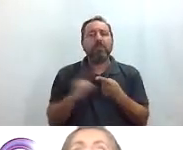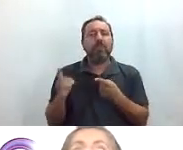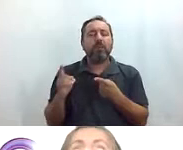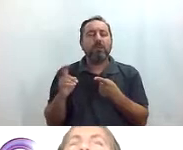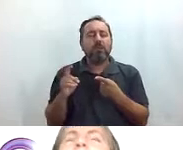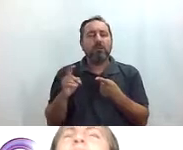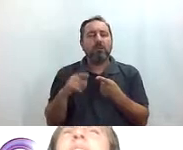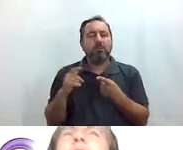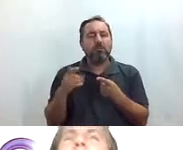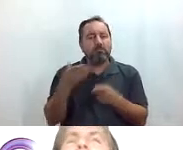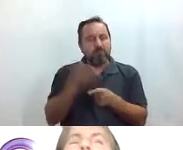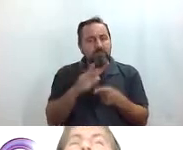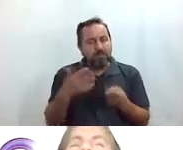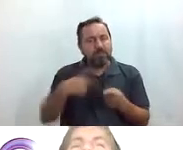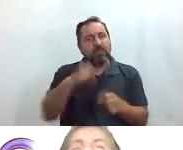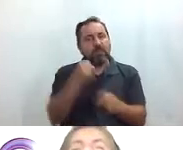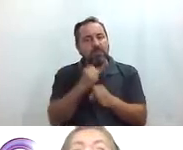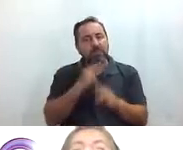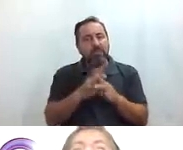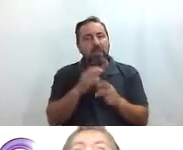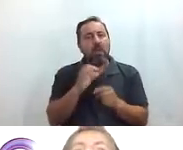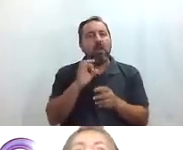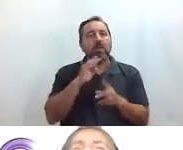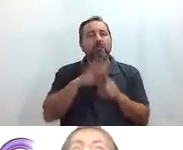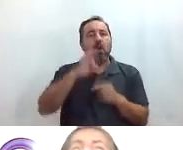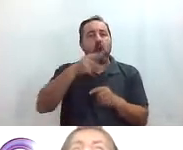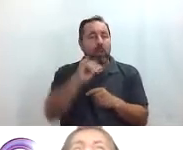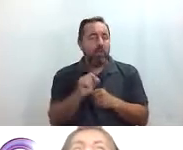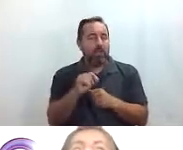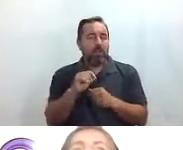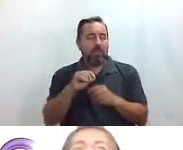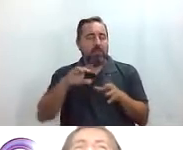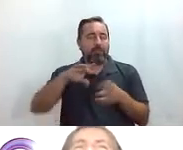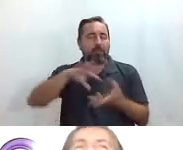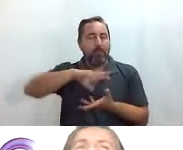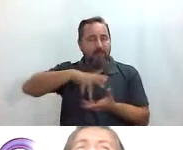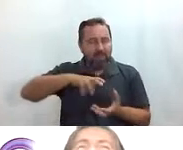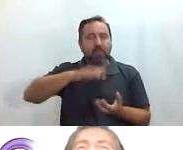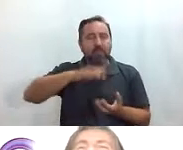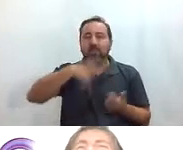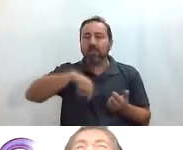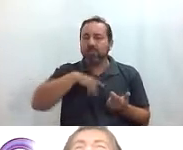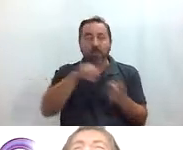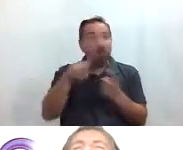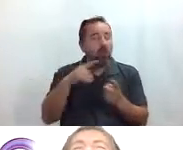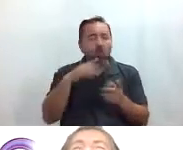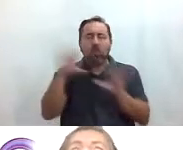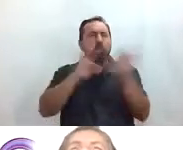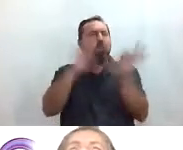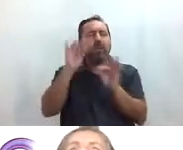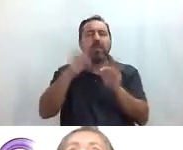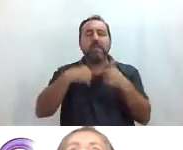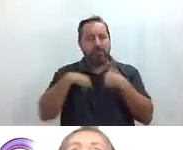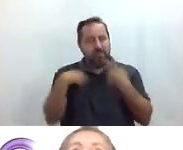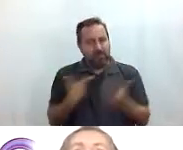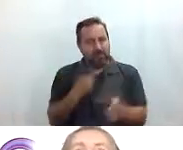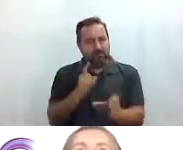bueno que además trabajaba en Lully Planet o sea que además Prediv recogió aquí a la creme de la creme y a mí todos